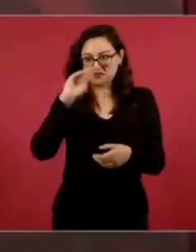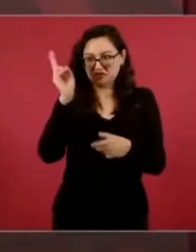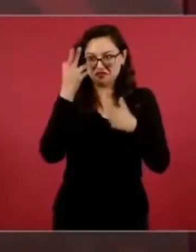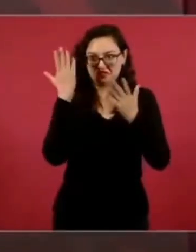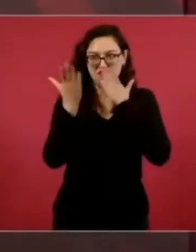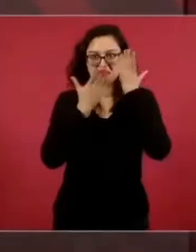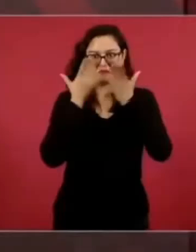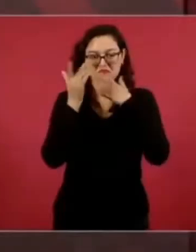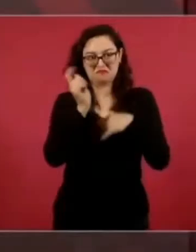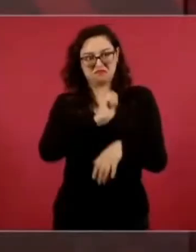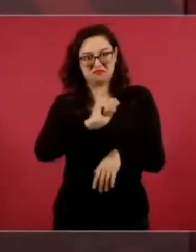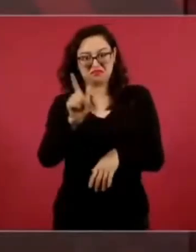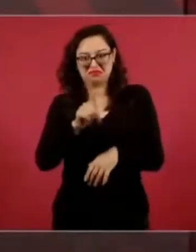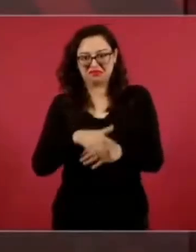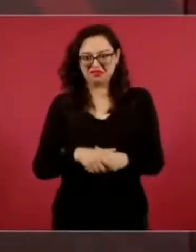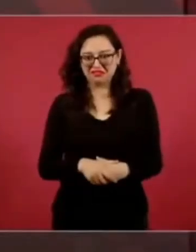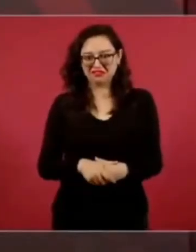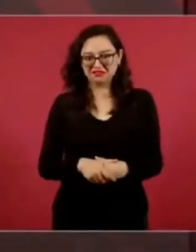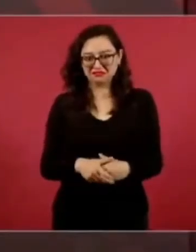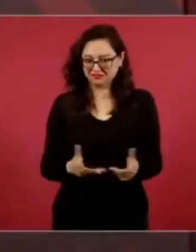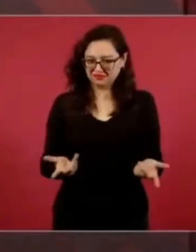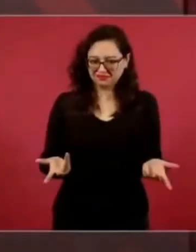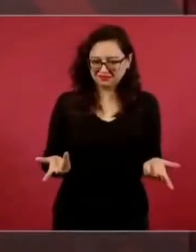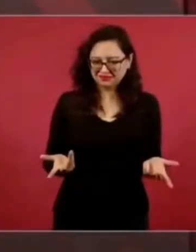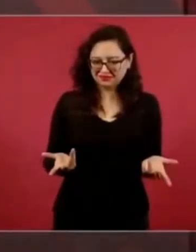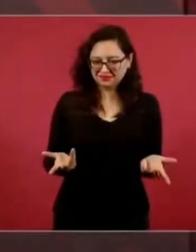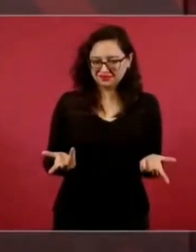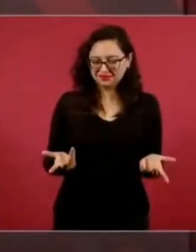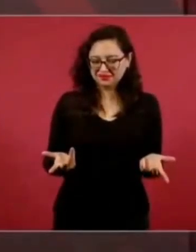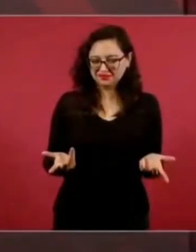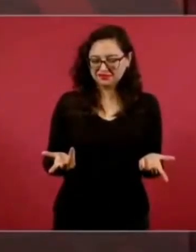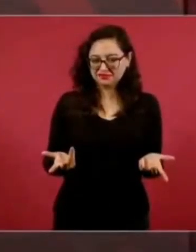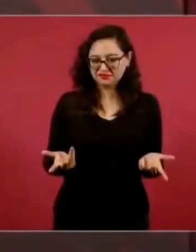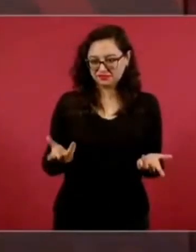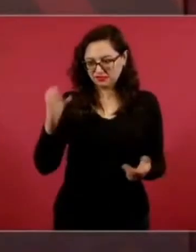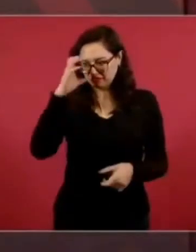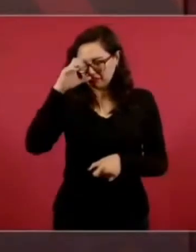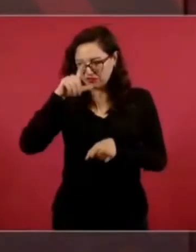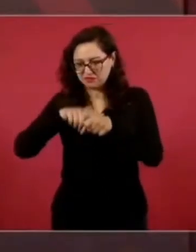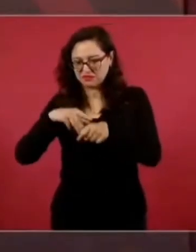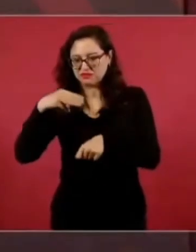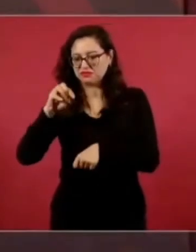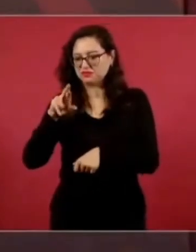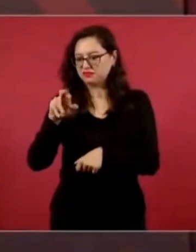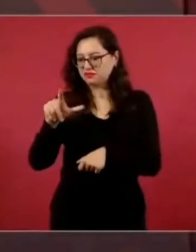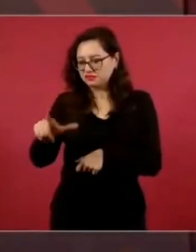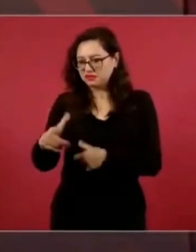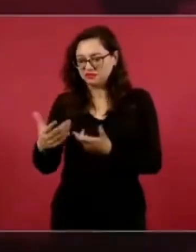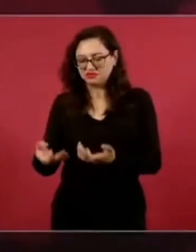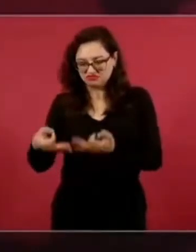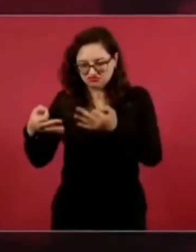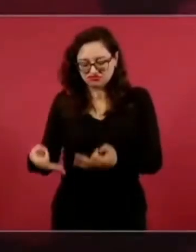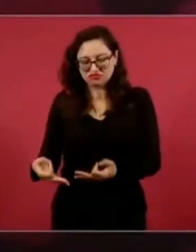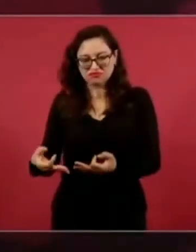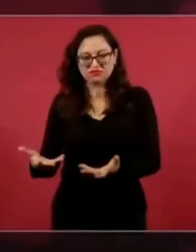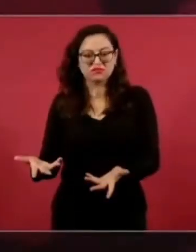lo moral. Ayer leí algo,